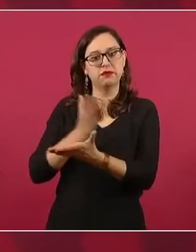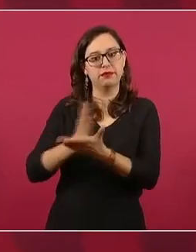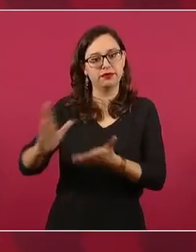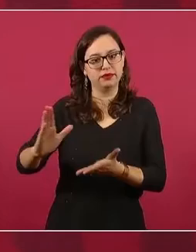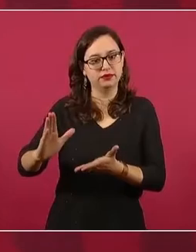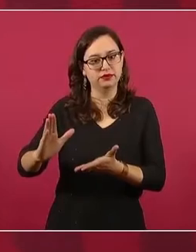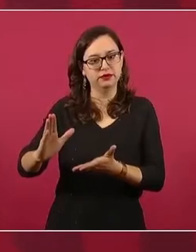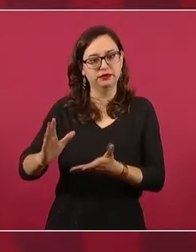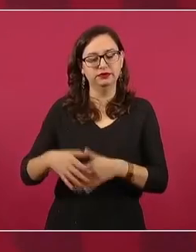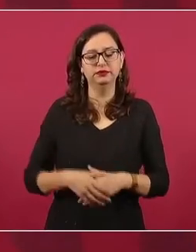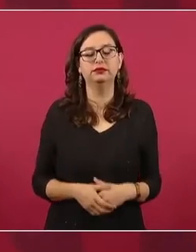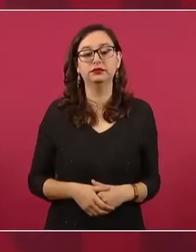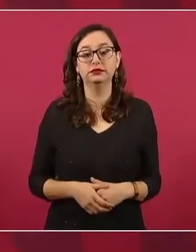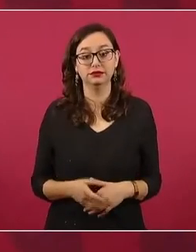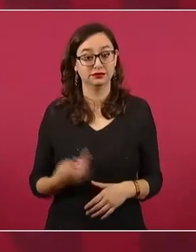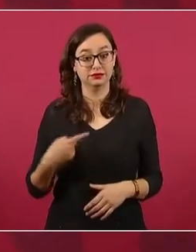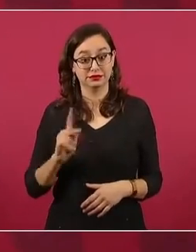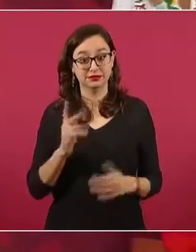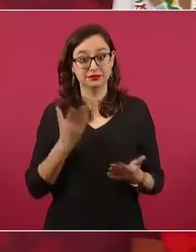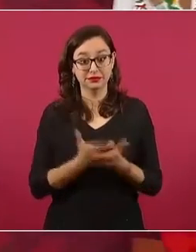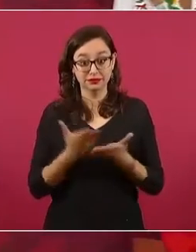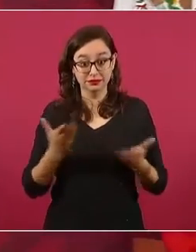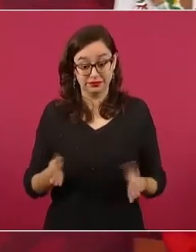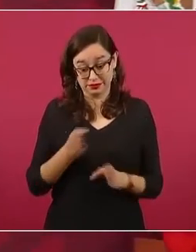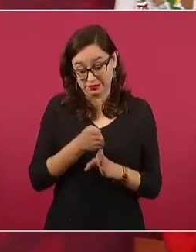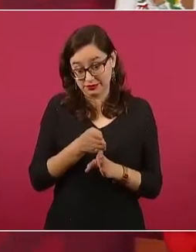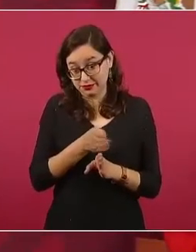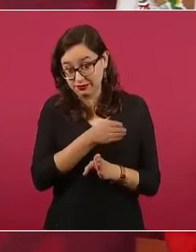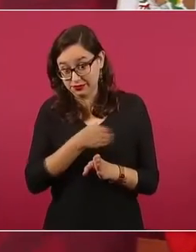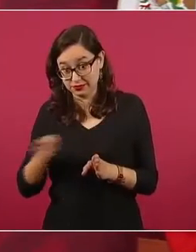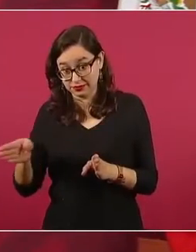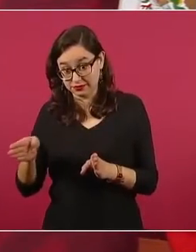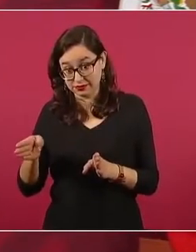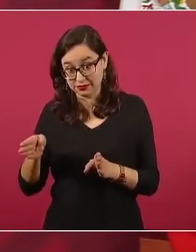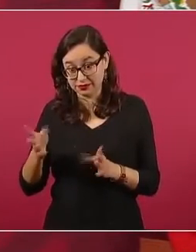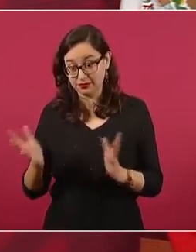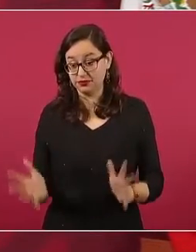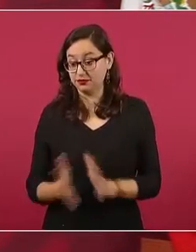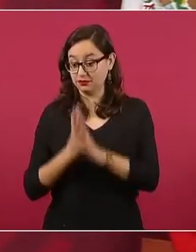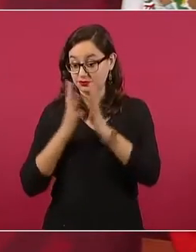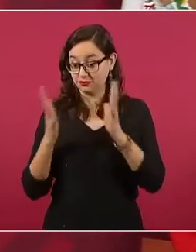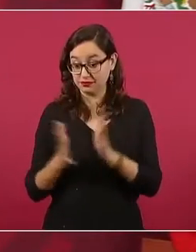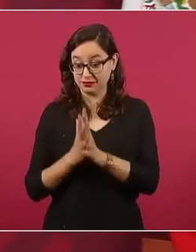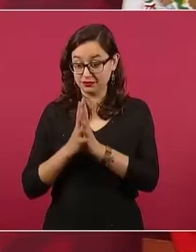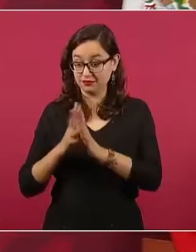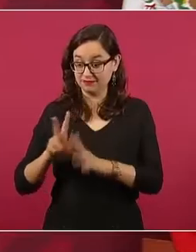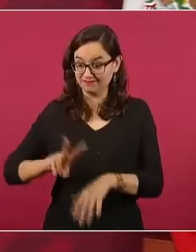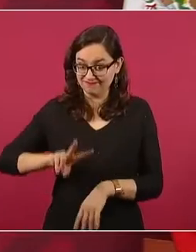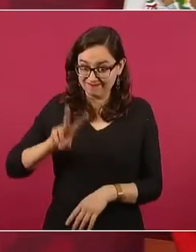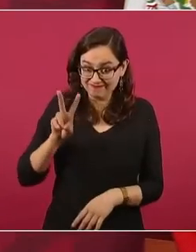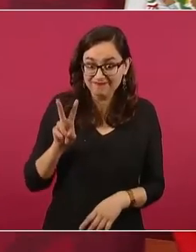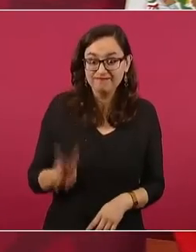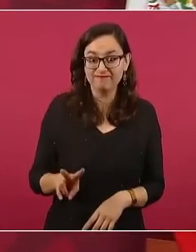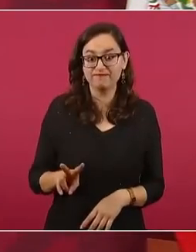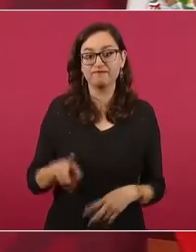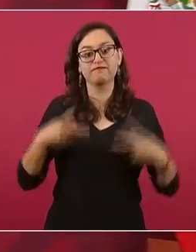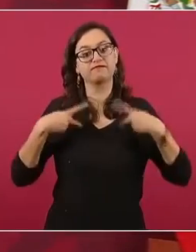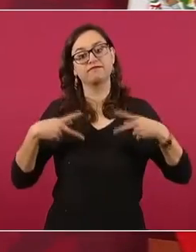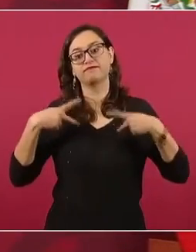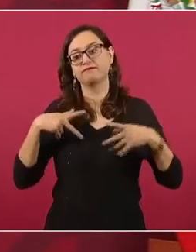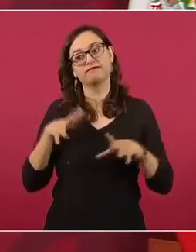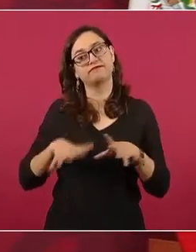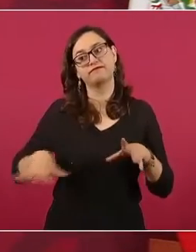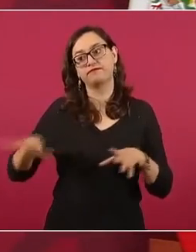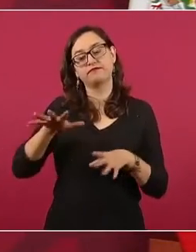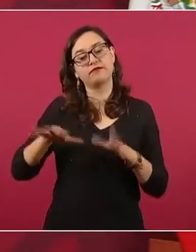pero en una democracia verdadera es el pueblo el que decide.